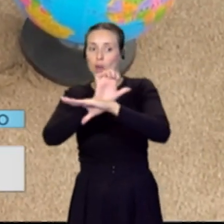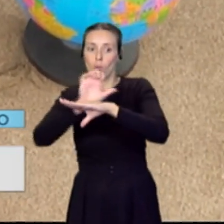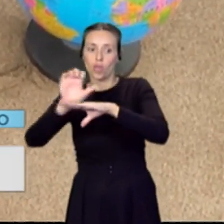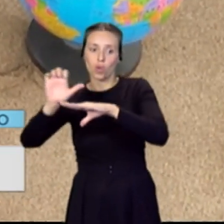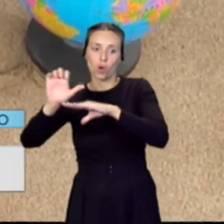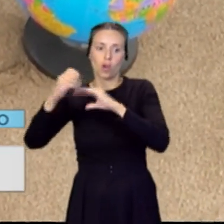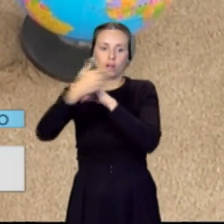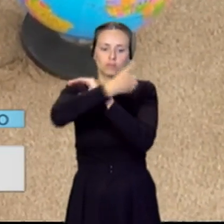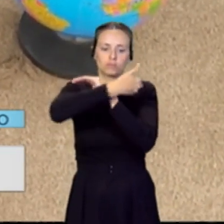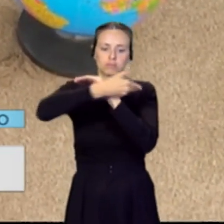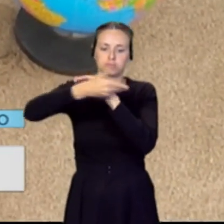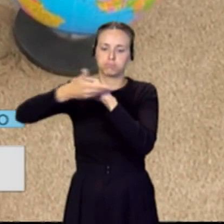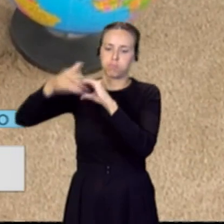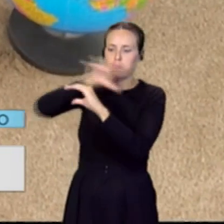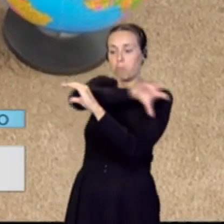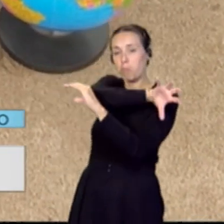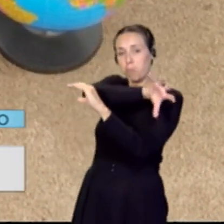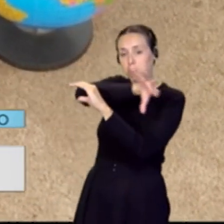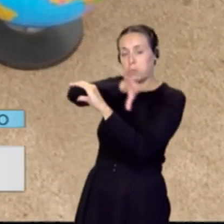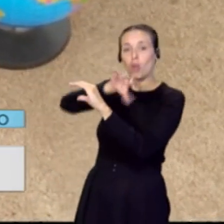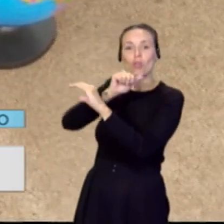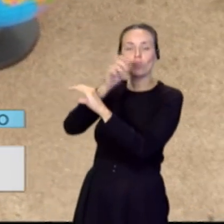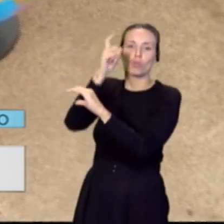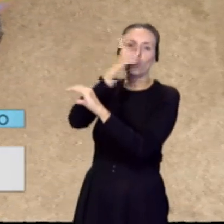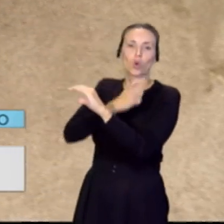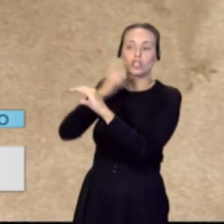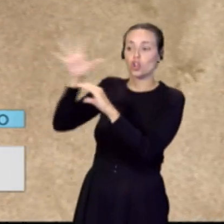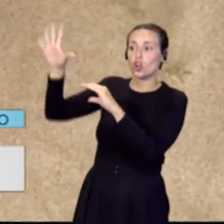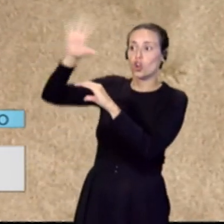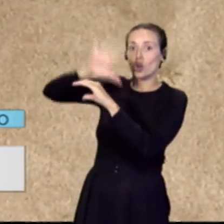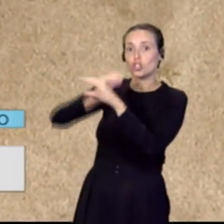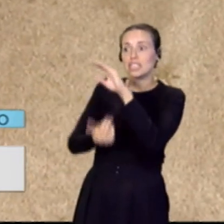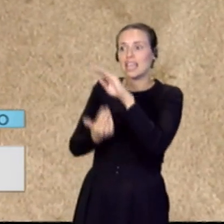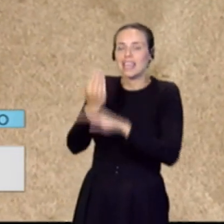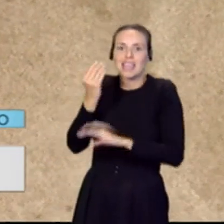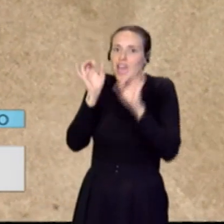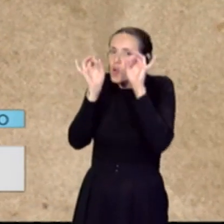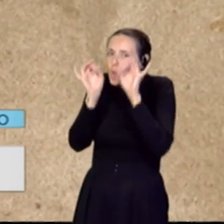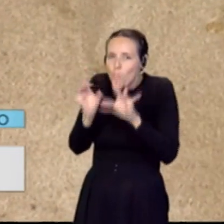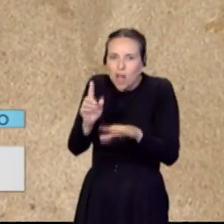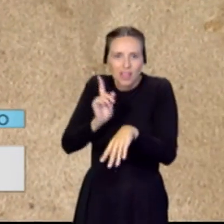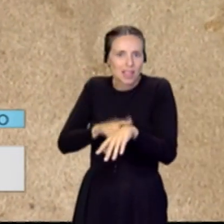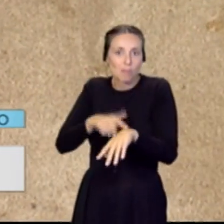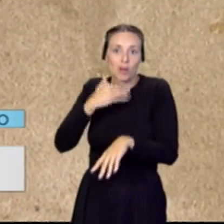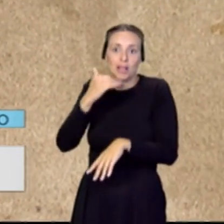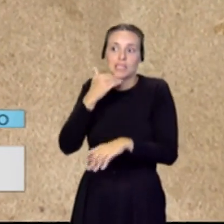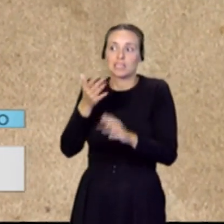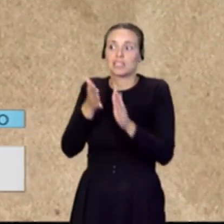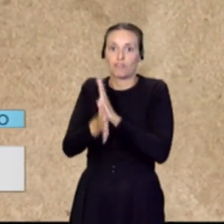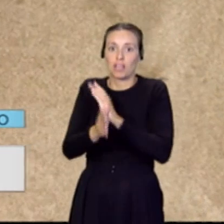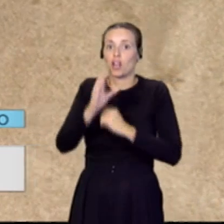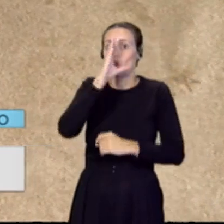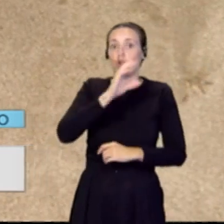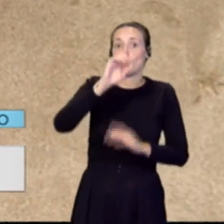noche y el día. Entonces, con la Luna en la posición de luna llena, los tres astros alineados y el equinoccio es lo que